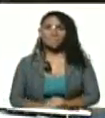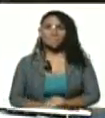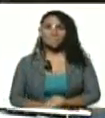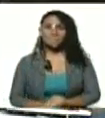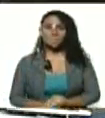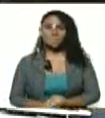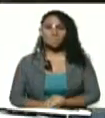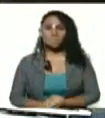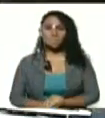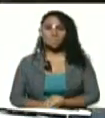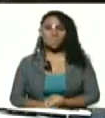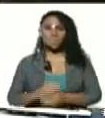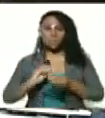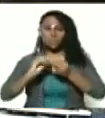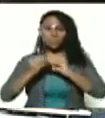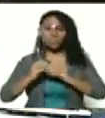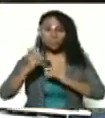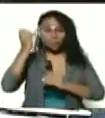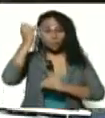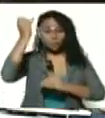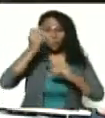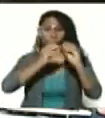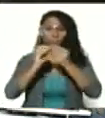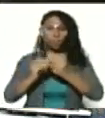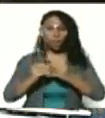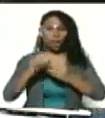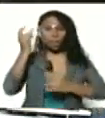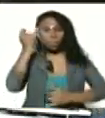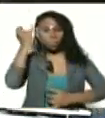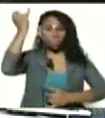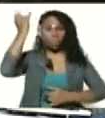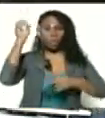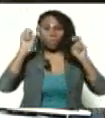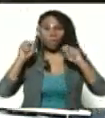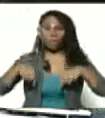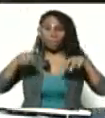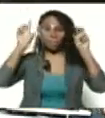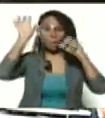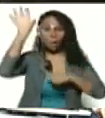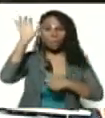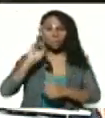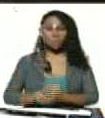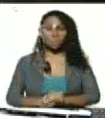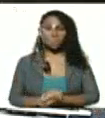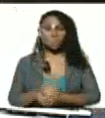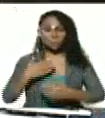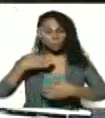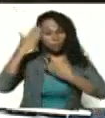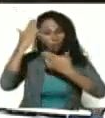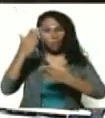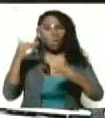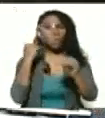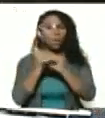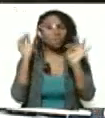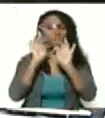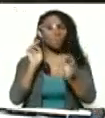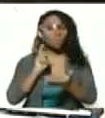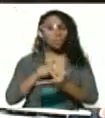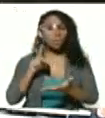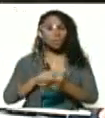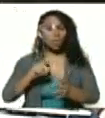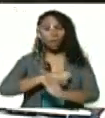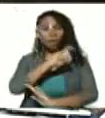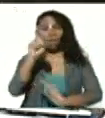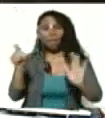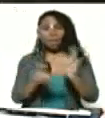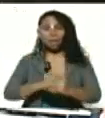Tecnólogos, creadores, a los genios del país. Mi saludo. Igualmente se encuentra presente el general